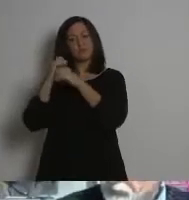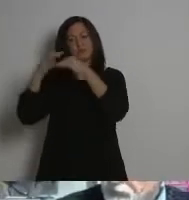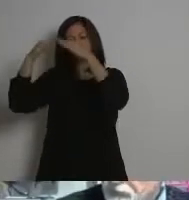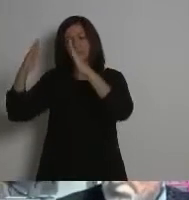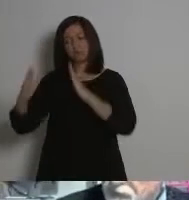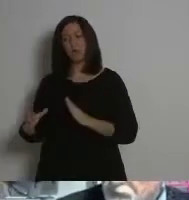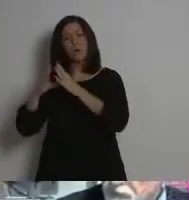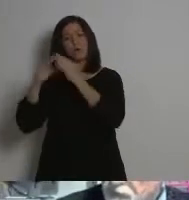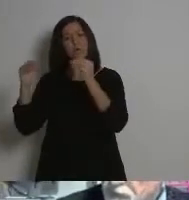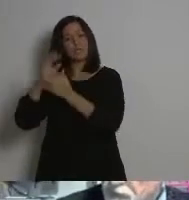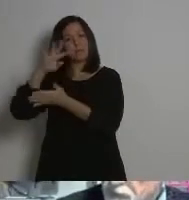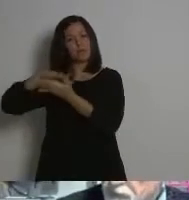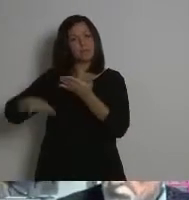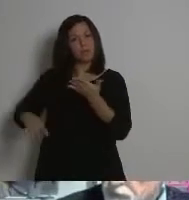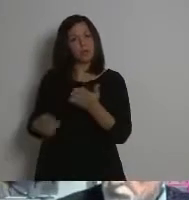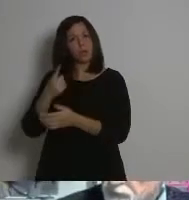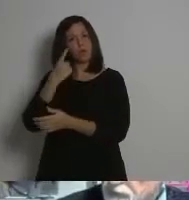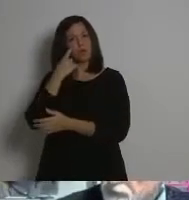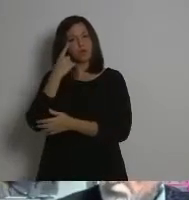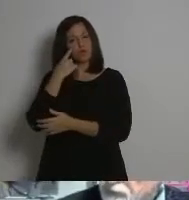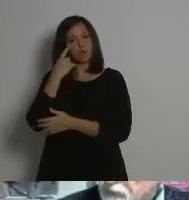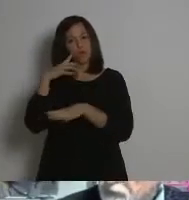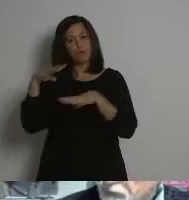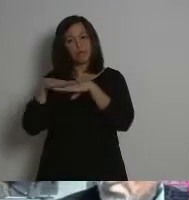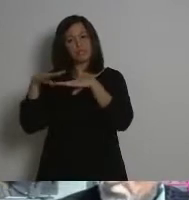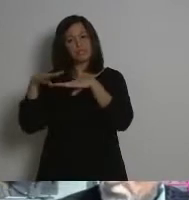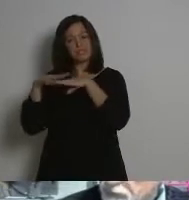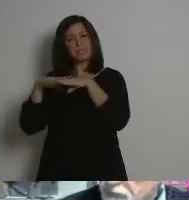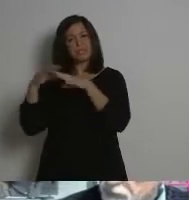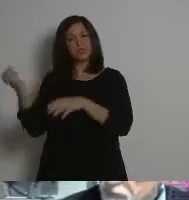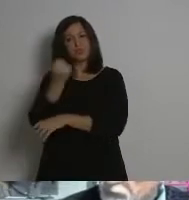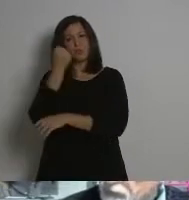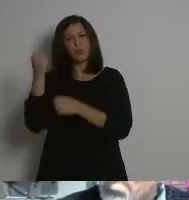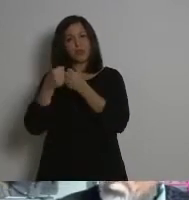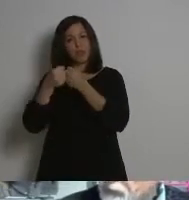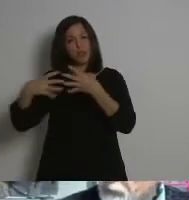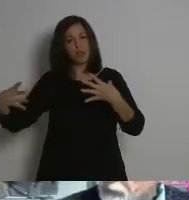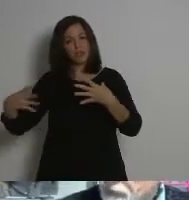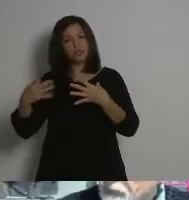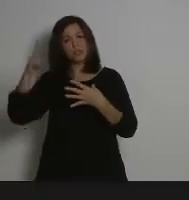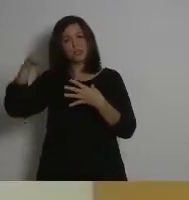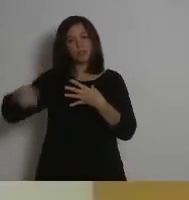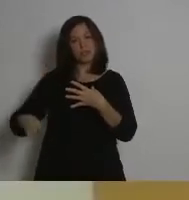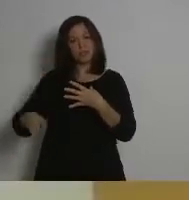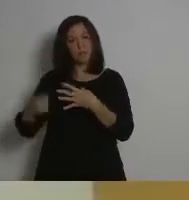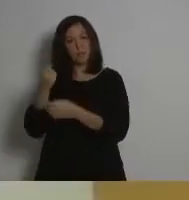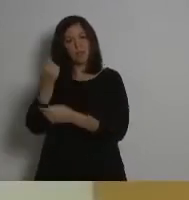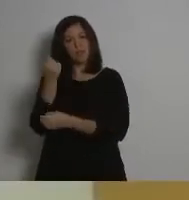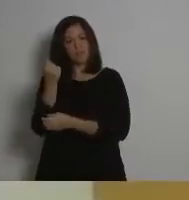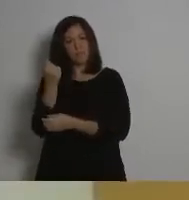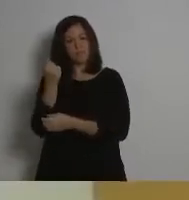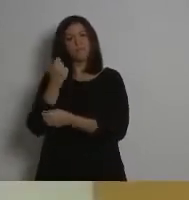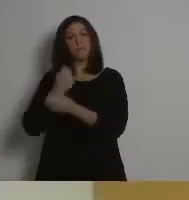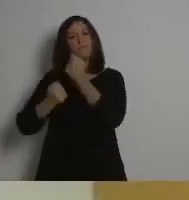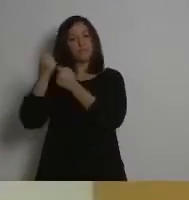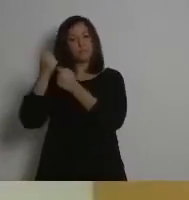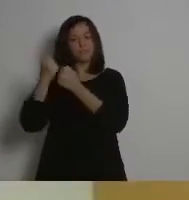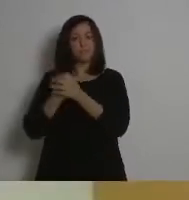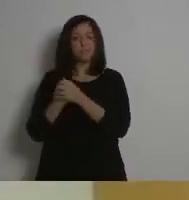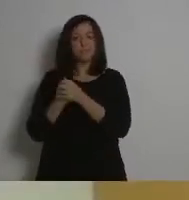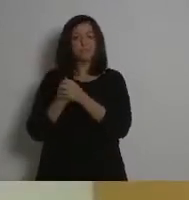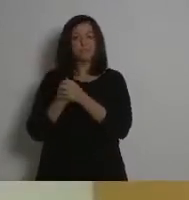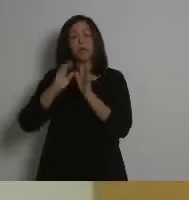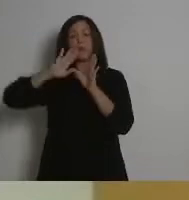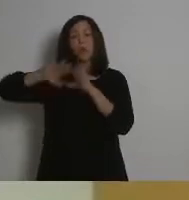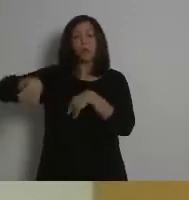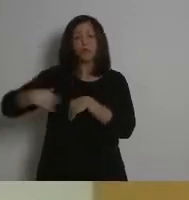centros científicos y tecnológicos de la Universidad de Barcelona y es miembro de la Charcha para la soberanía energética y ecoloquistas